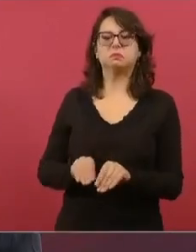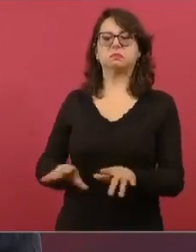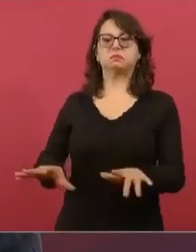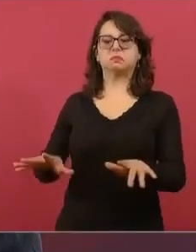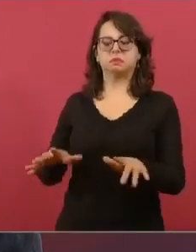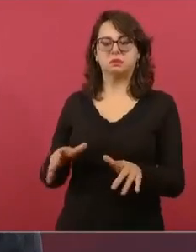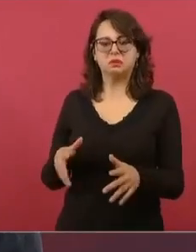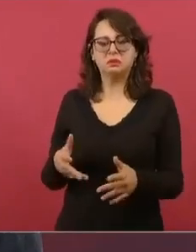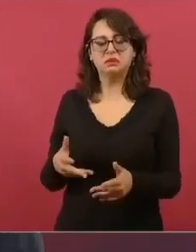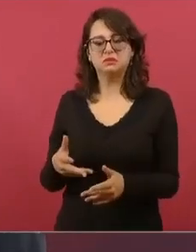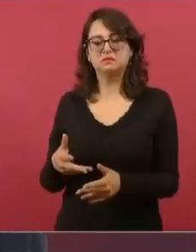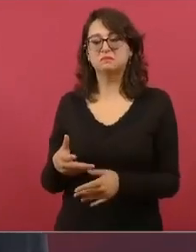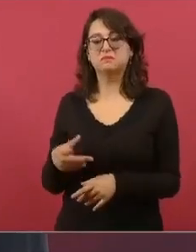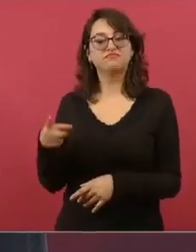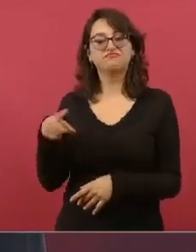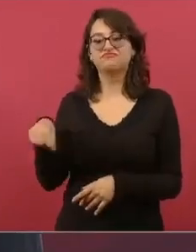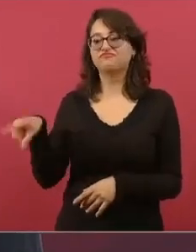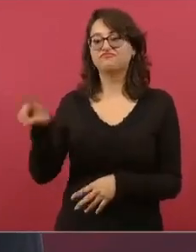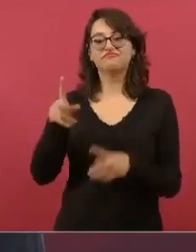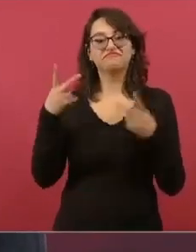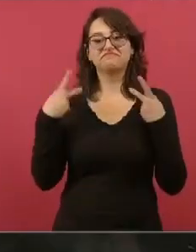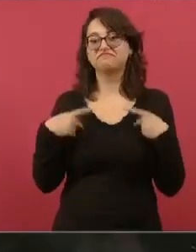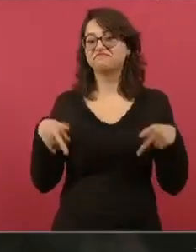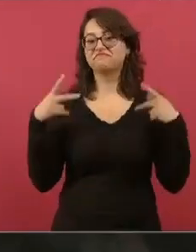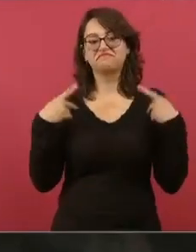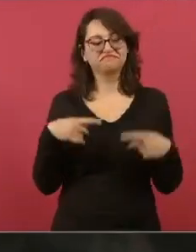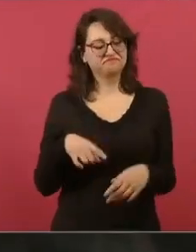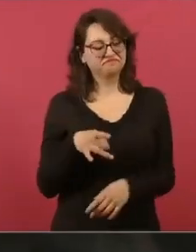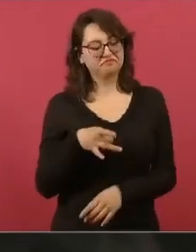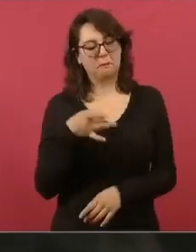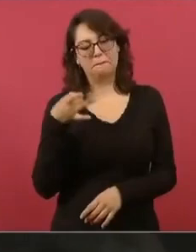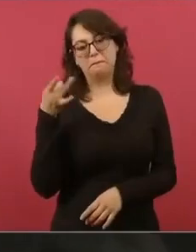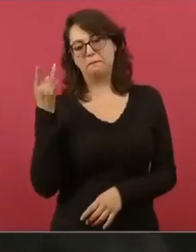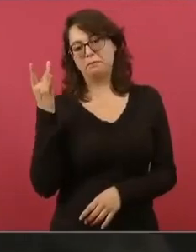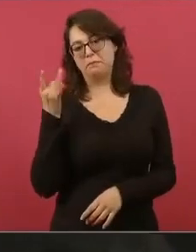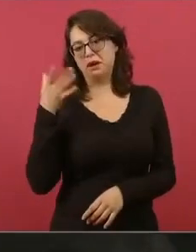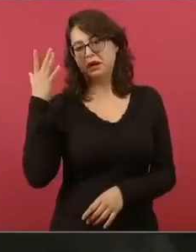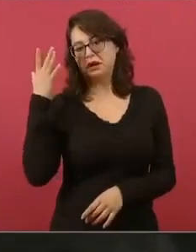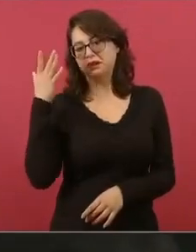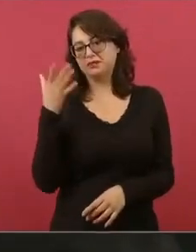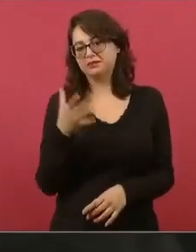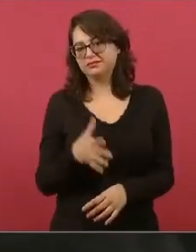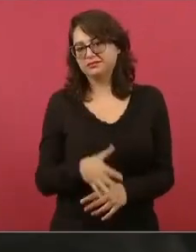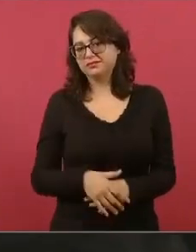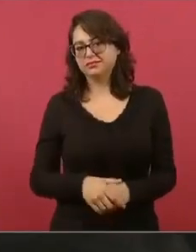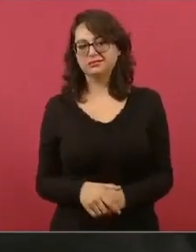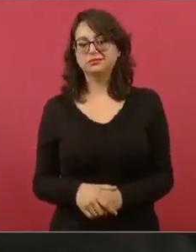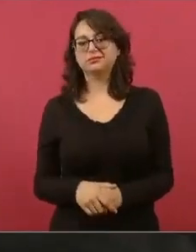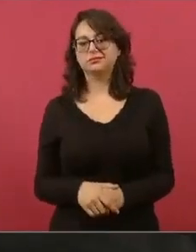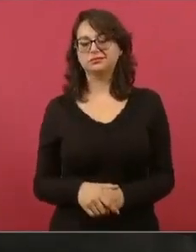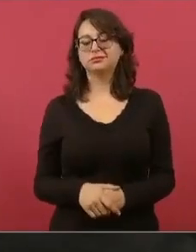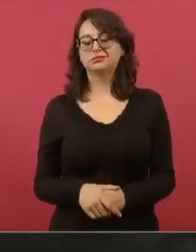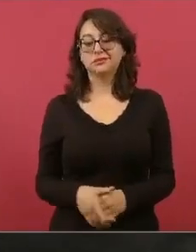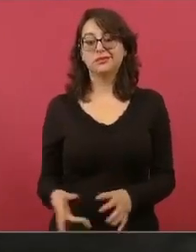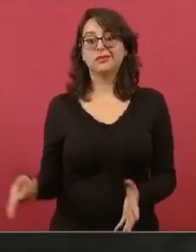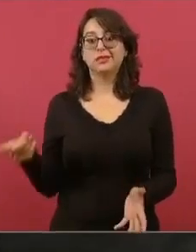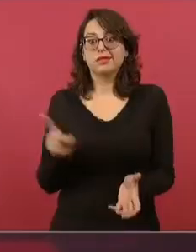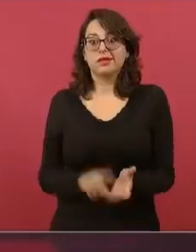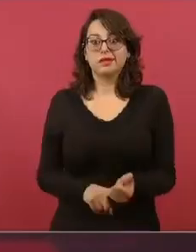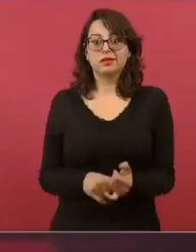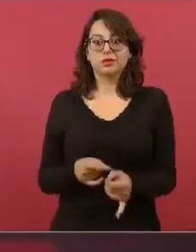del conservadurismo, las redes, que tienen además especialistas,